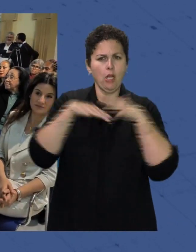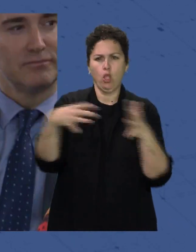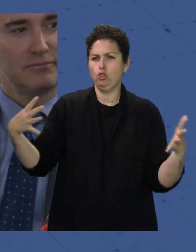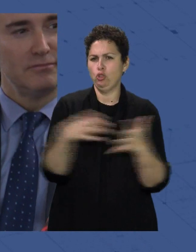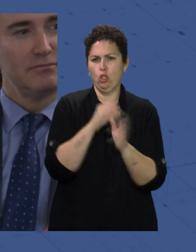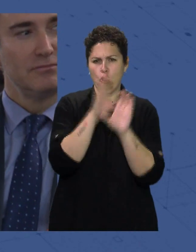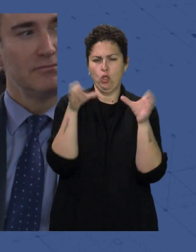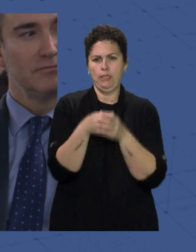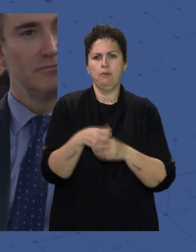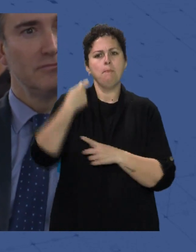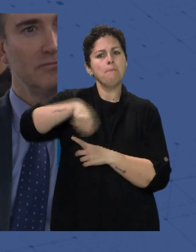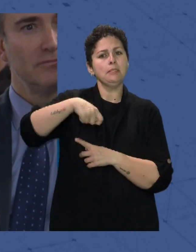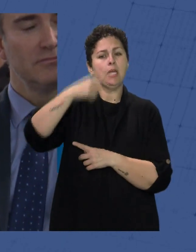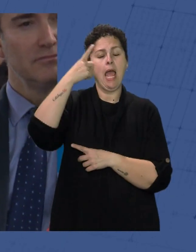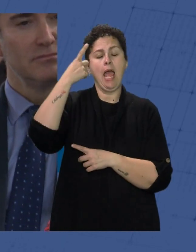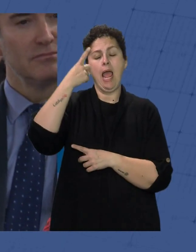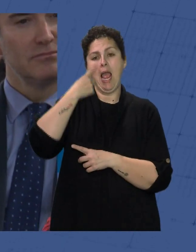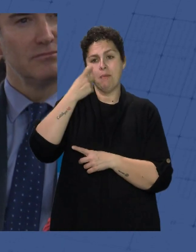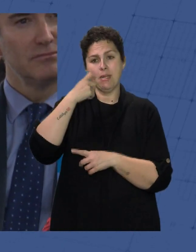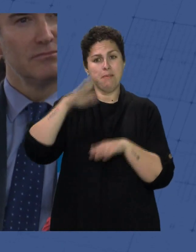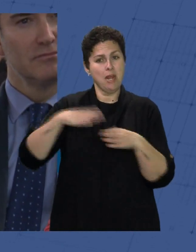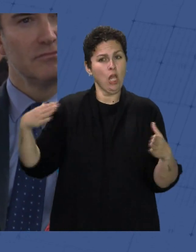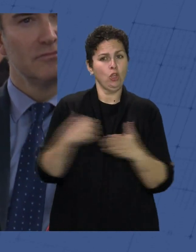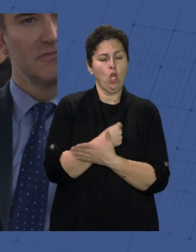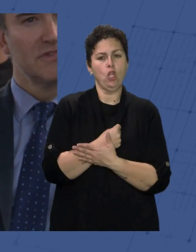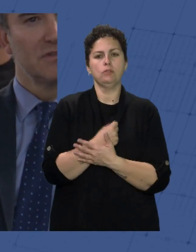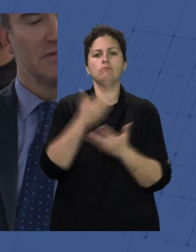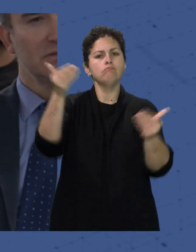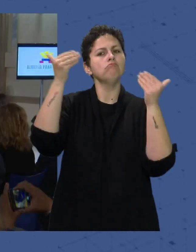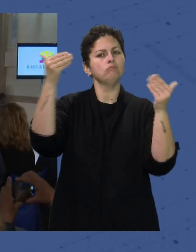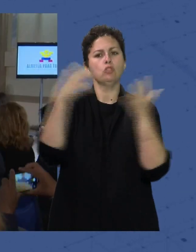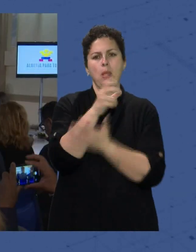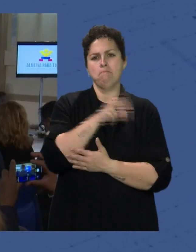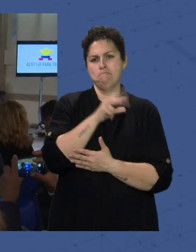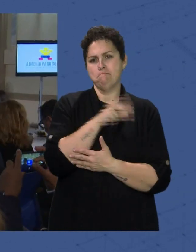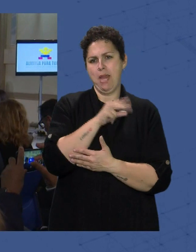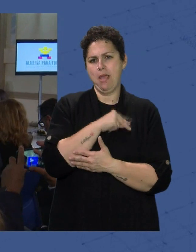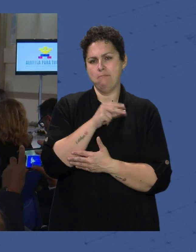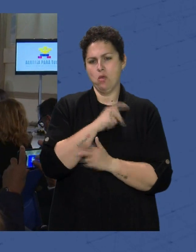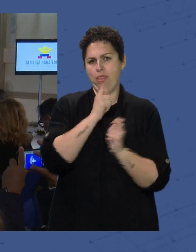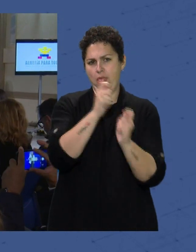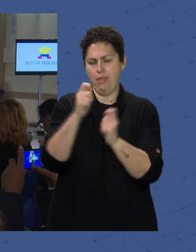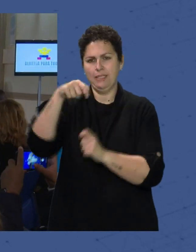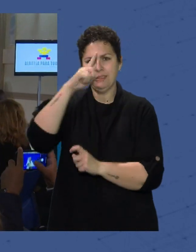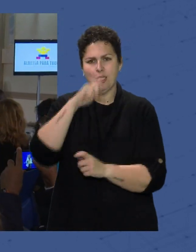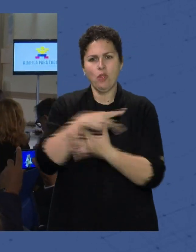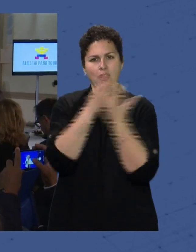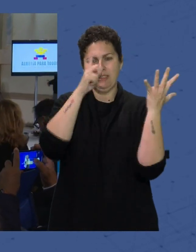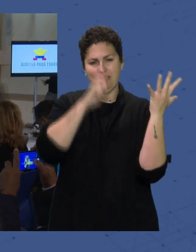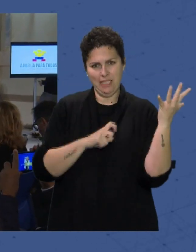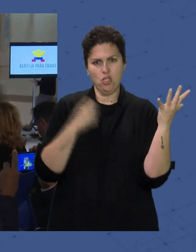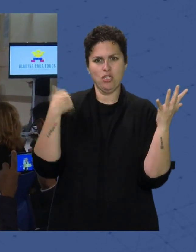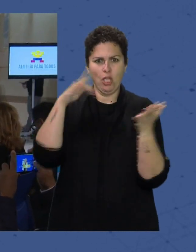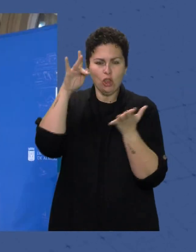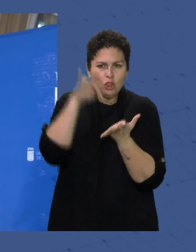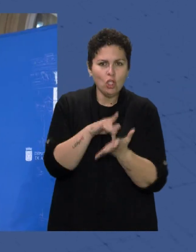La presidenta De la Asociación Almería Para Todos Yadi González Ha felicitado A todos los premiados Y ha precisado Que este año Cumplen 17 años Al servicio De los